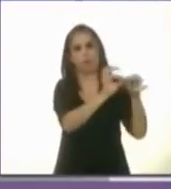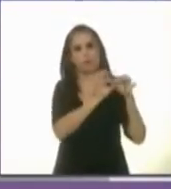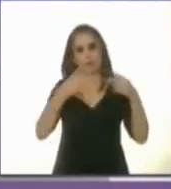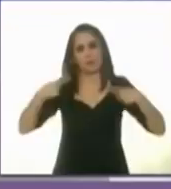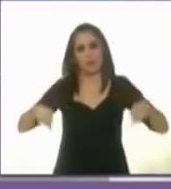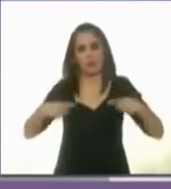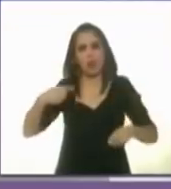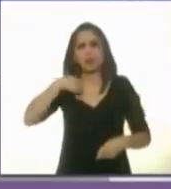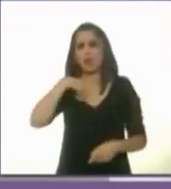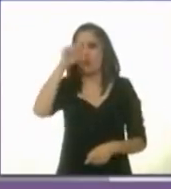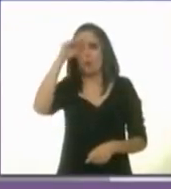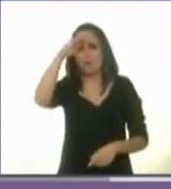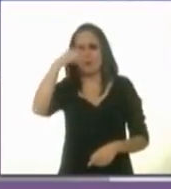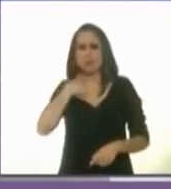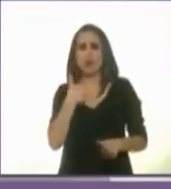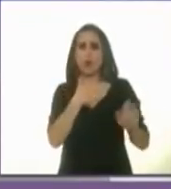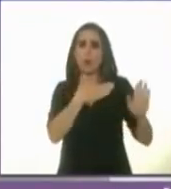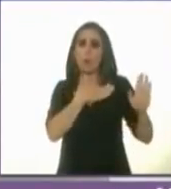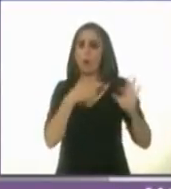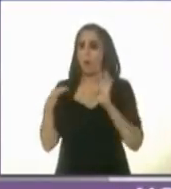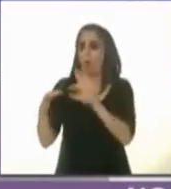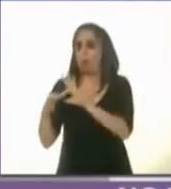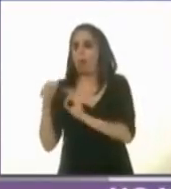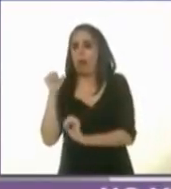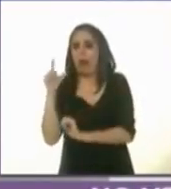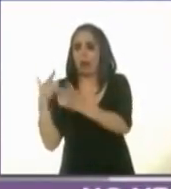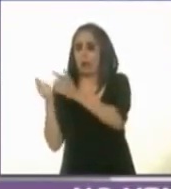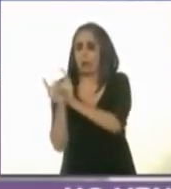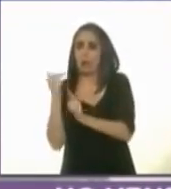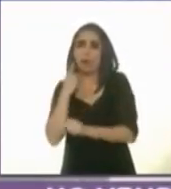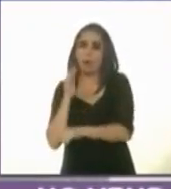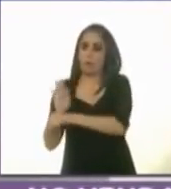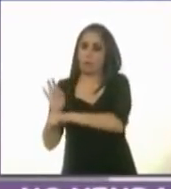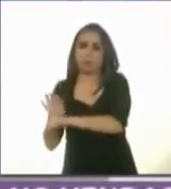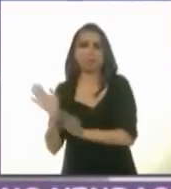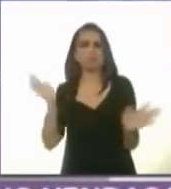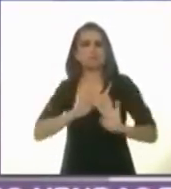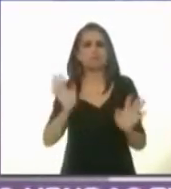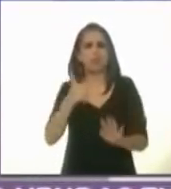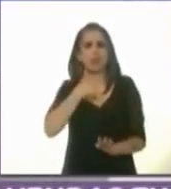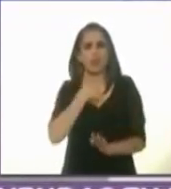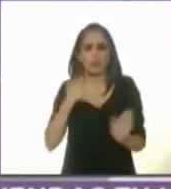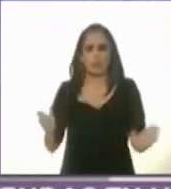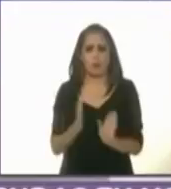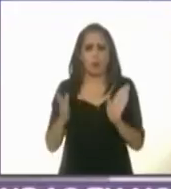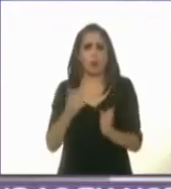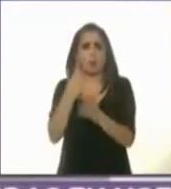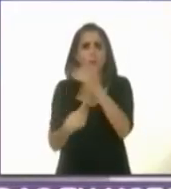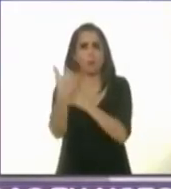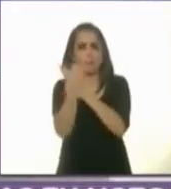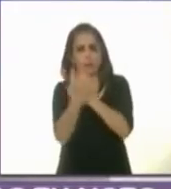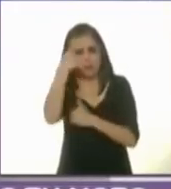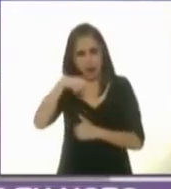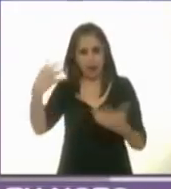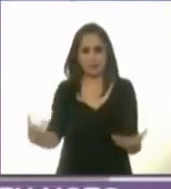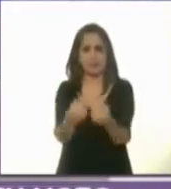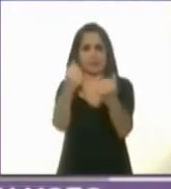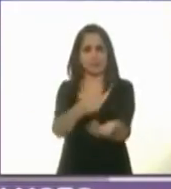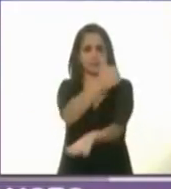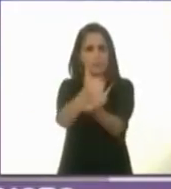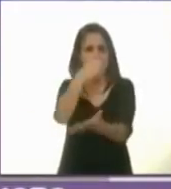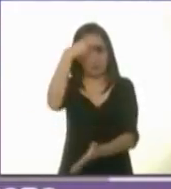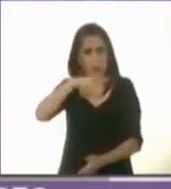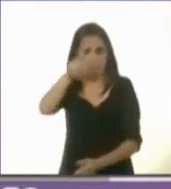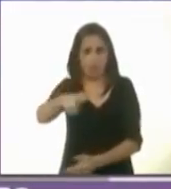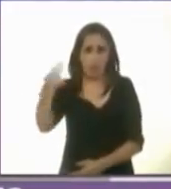compromisos con nadie y no vengo a defender a ningún partido político vengo a impulsar un proyecto para rescatar a la ciudad de México que sabemos que